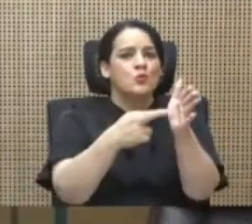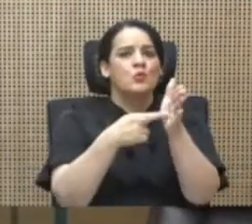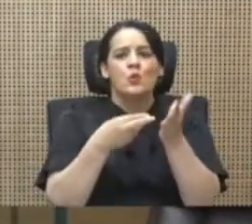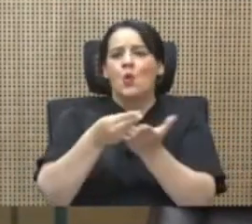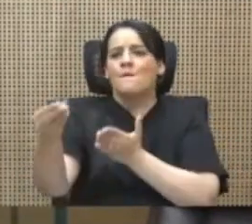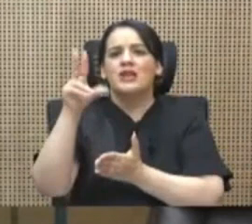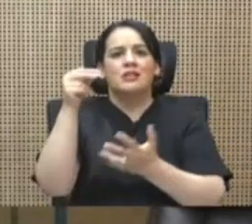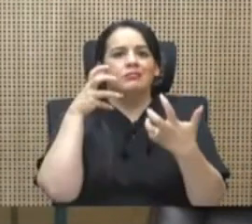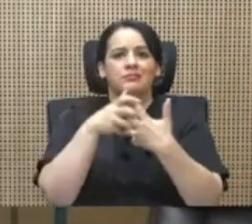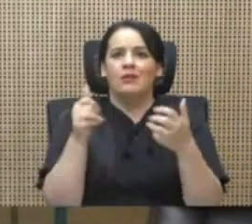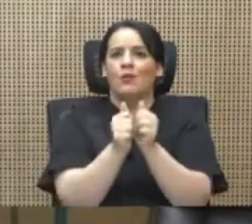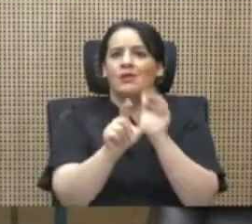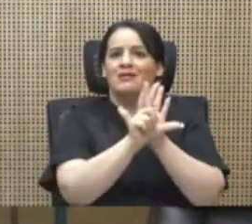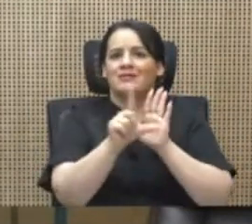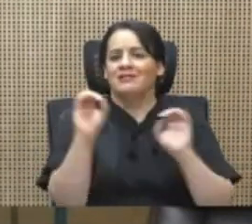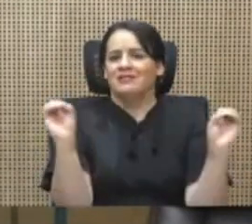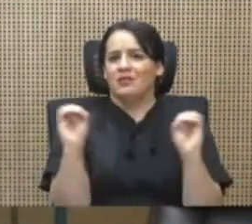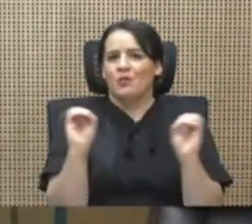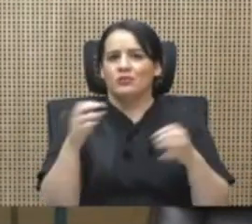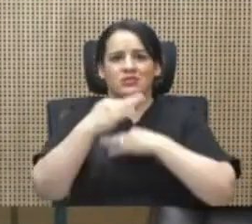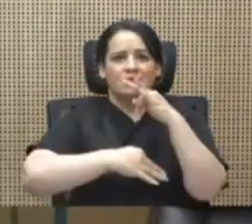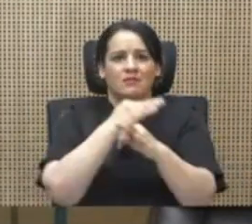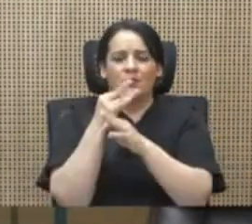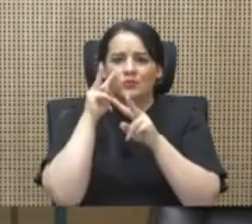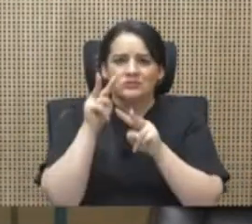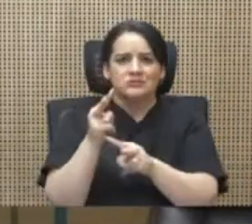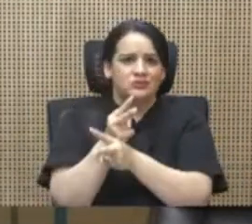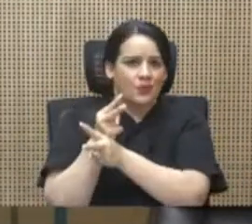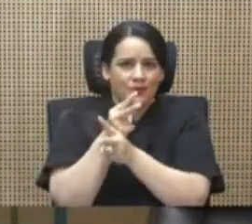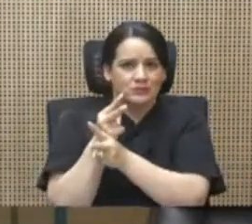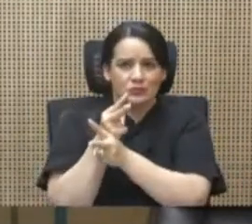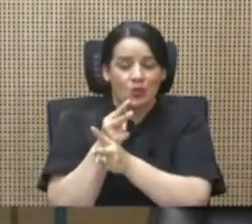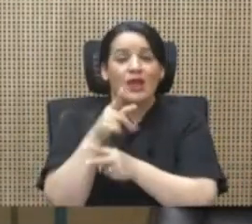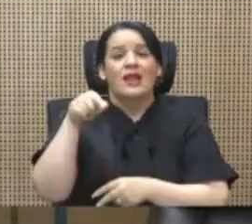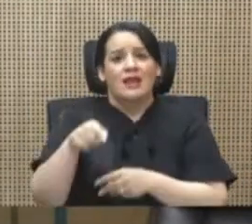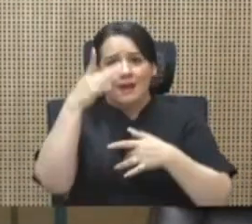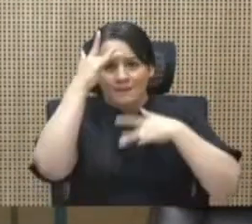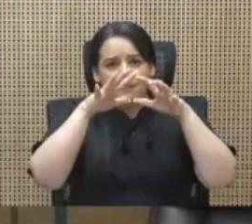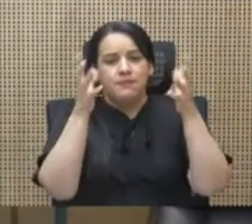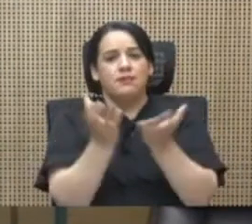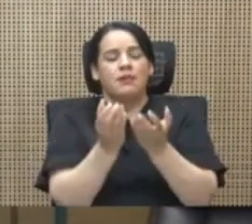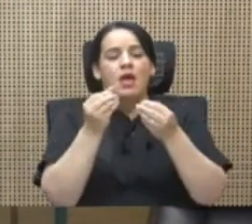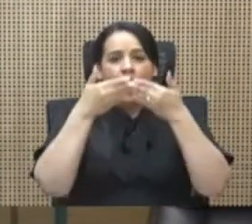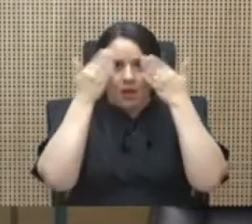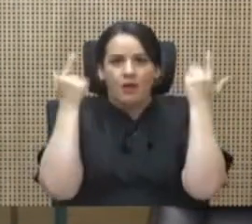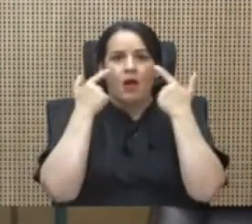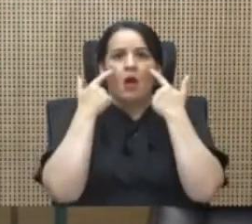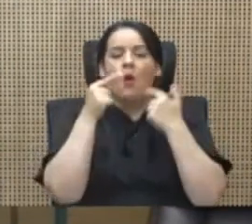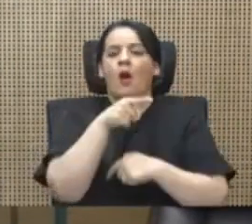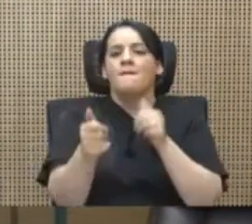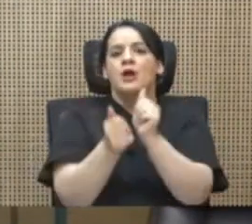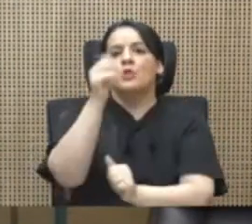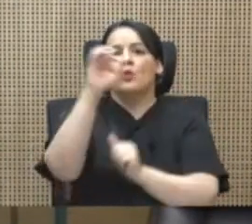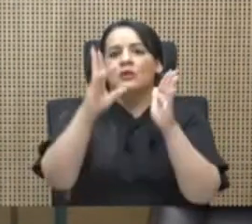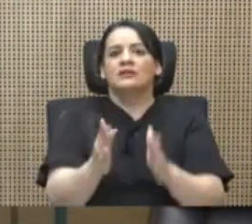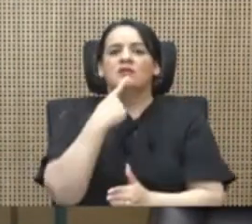no apegadas a la ley sin ningún tipo de supervisión. Definitivamente la pandemia le abrió los ojos a la mayoría de los costarricenses que dijo